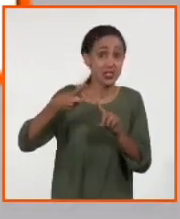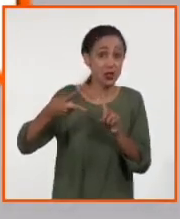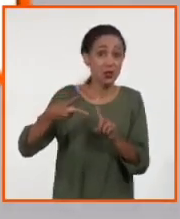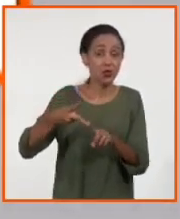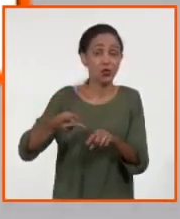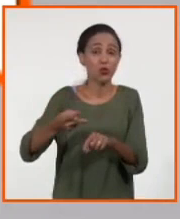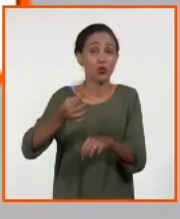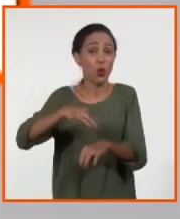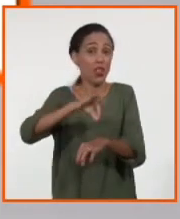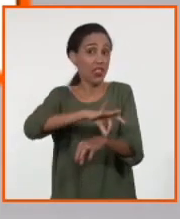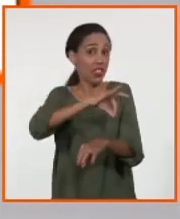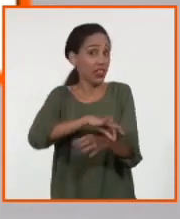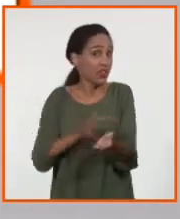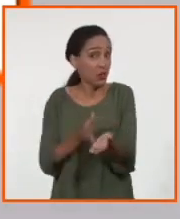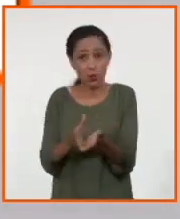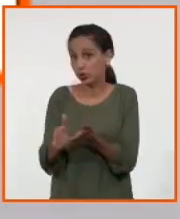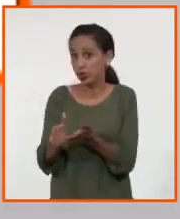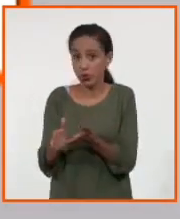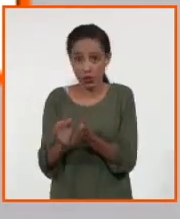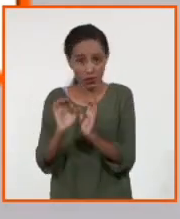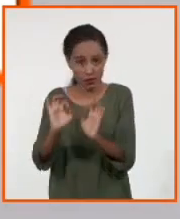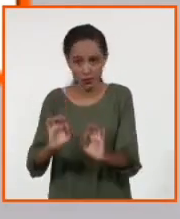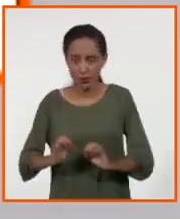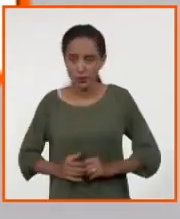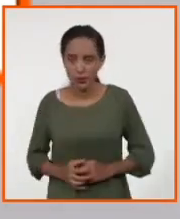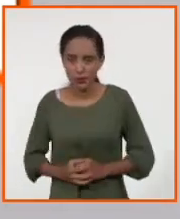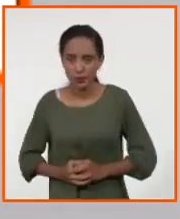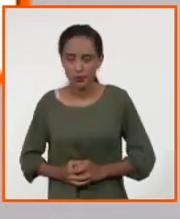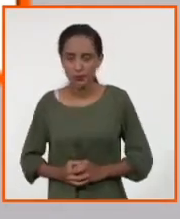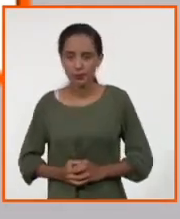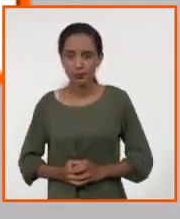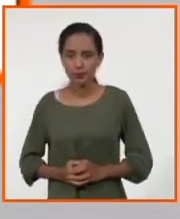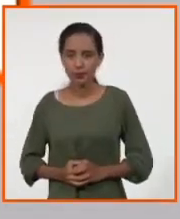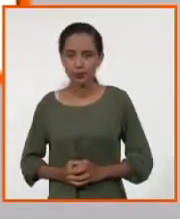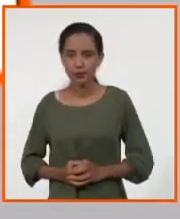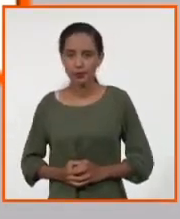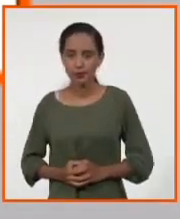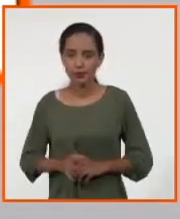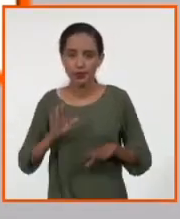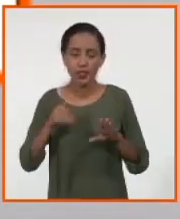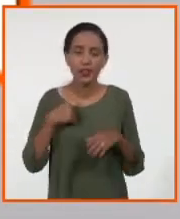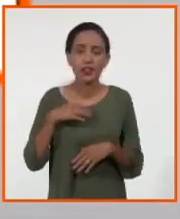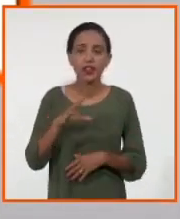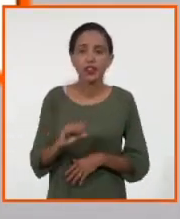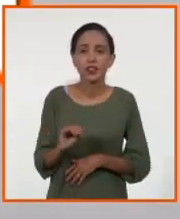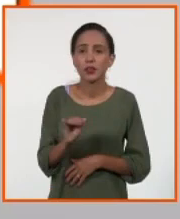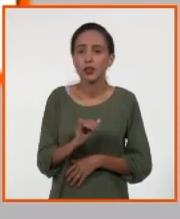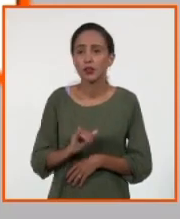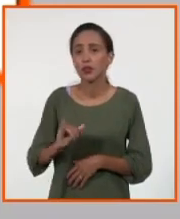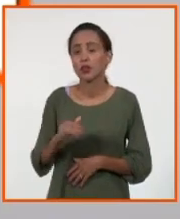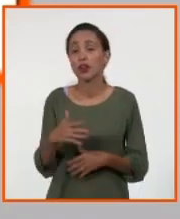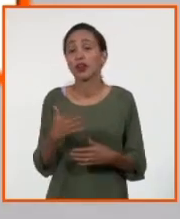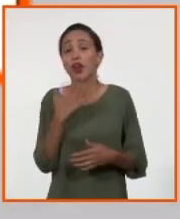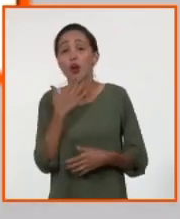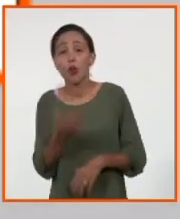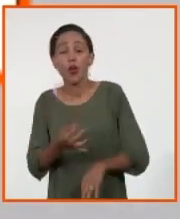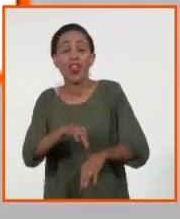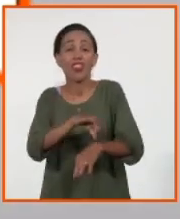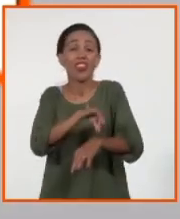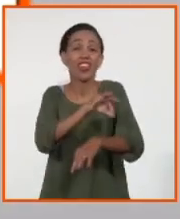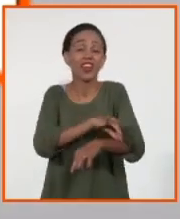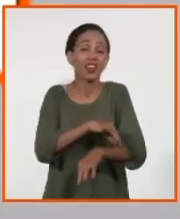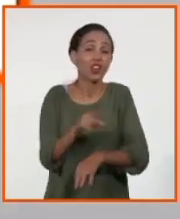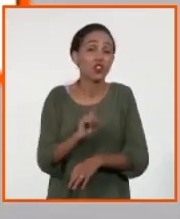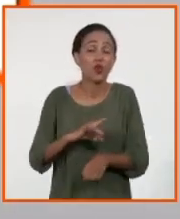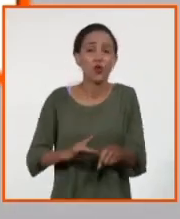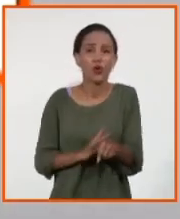siempre estuvo ahí. Fue tan irónica la situación, Lupe, que a veces decíamos a las personas, la detectaban dengue, decían, menos mal que fue dengue y no fue COVID.